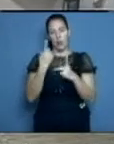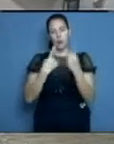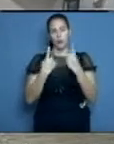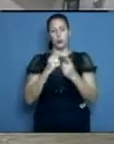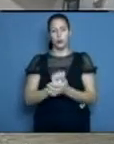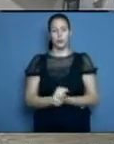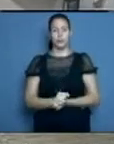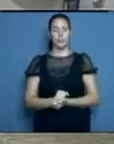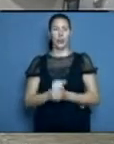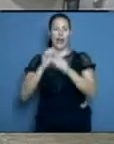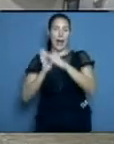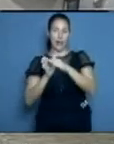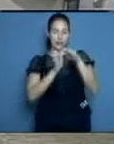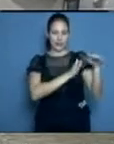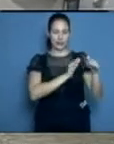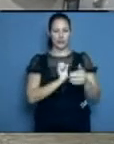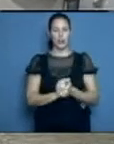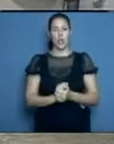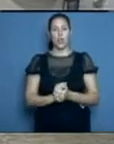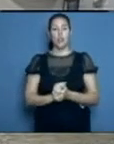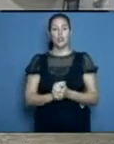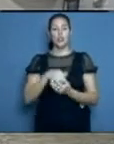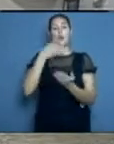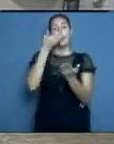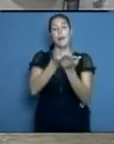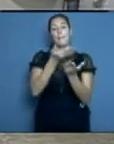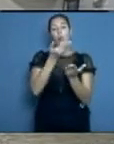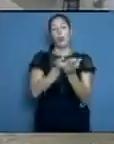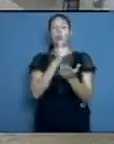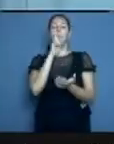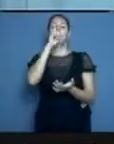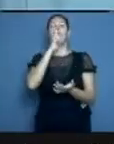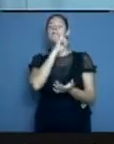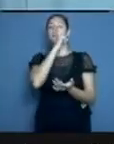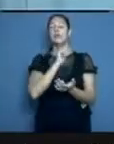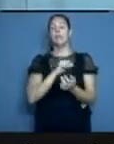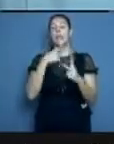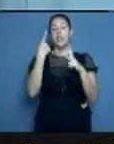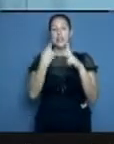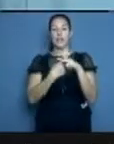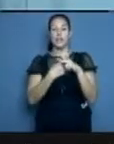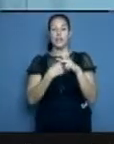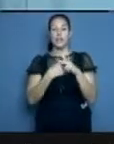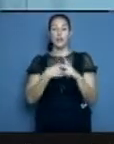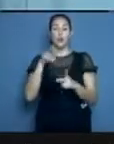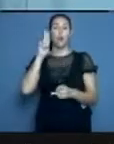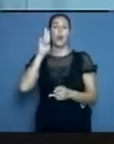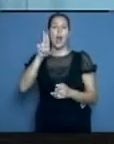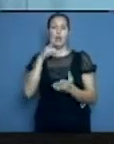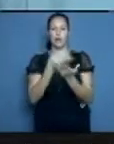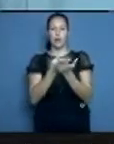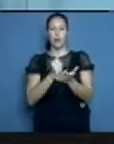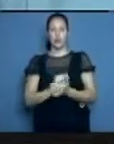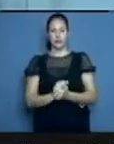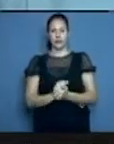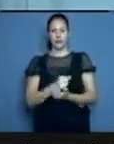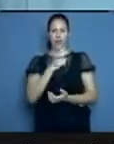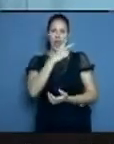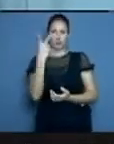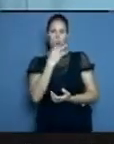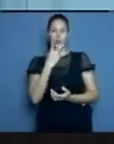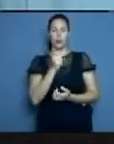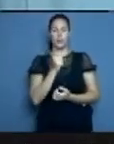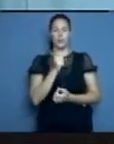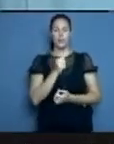PCRs. Yo sé que hay una realidad. Todo el mundo llega al policlínico y quiere, doctor, yo quiero que usted me haga un PCR y un test rápido,